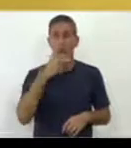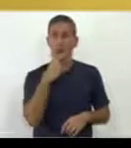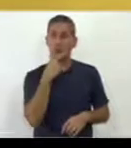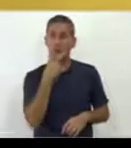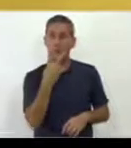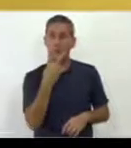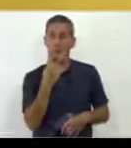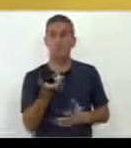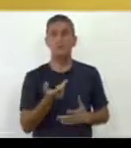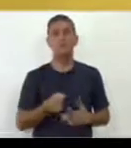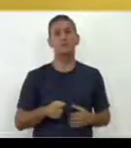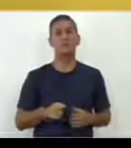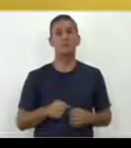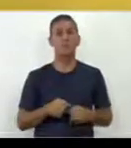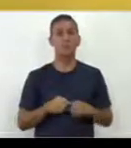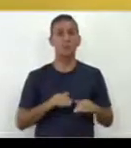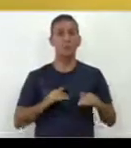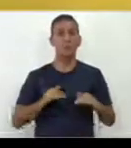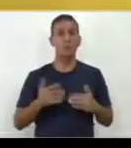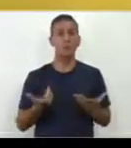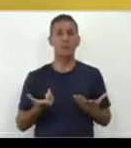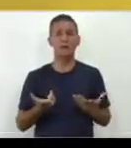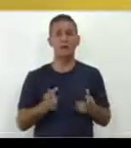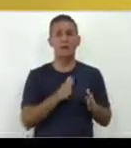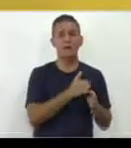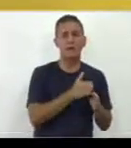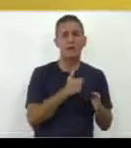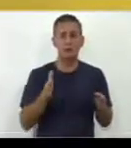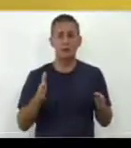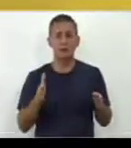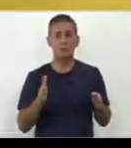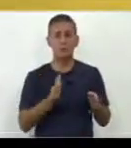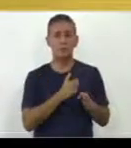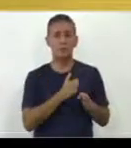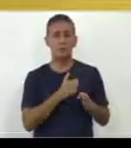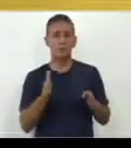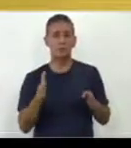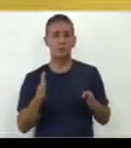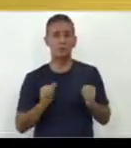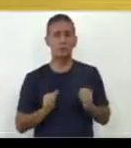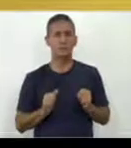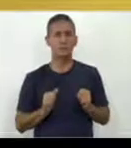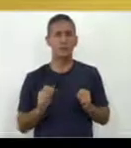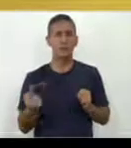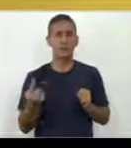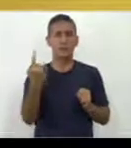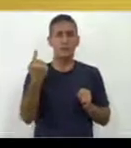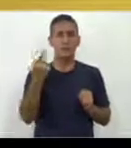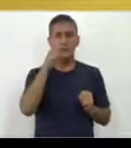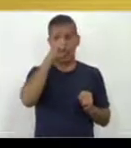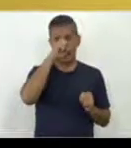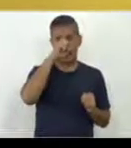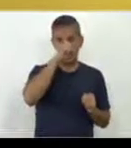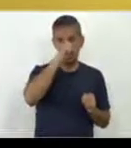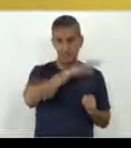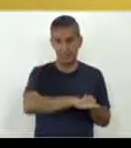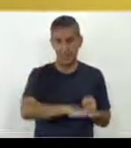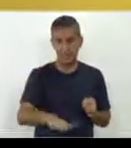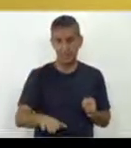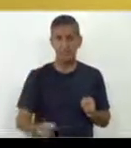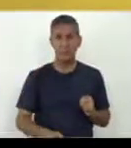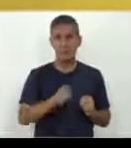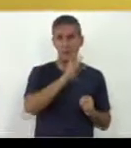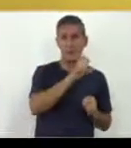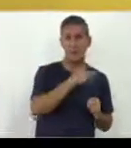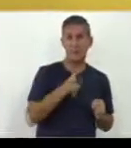un segmento de su espacio para la primera infancia y cada día de lunes